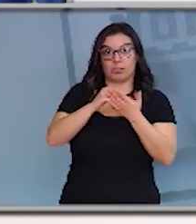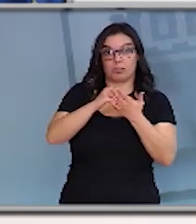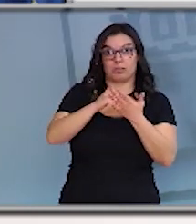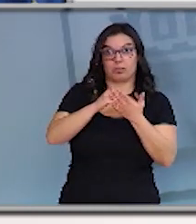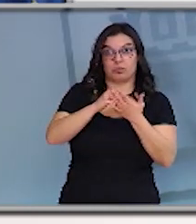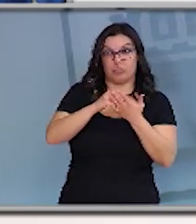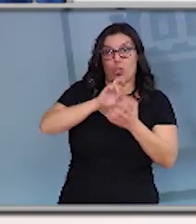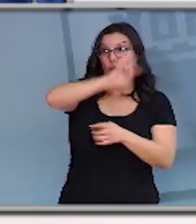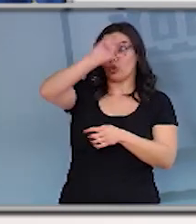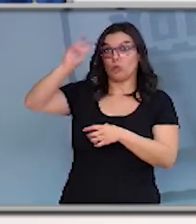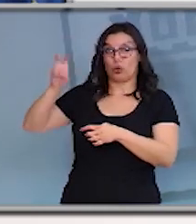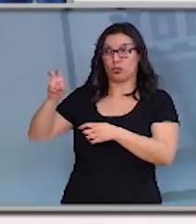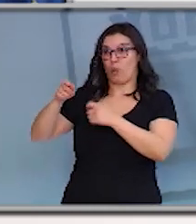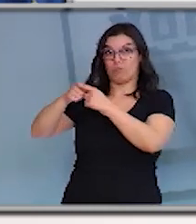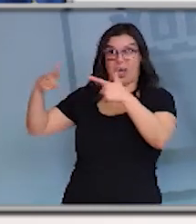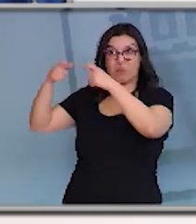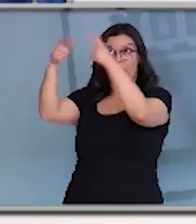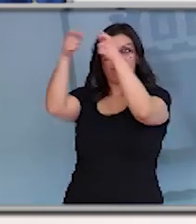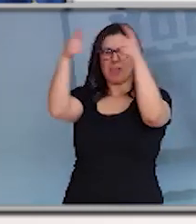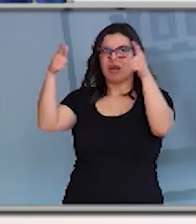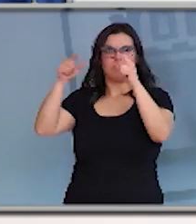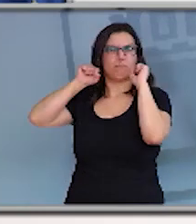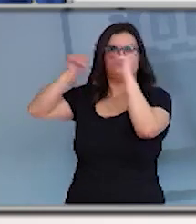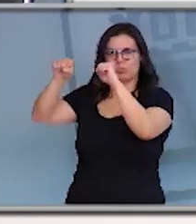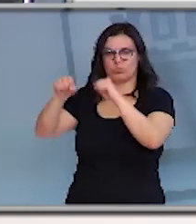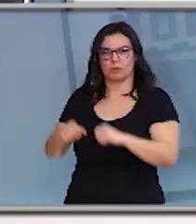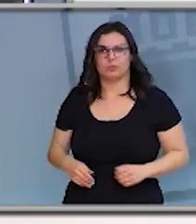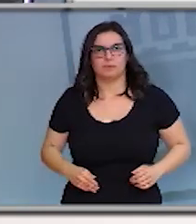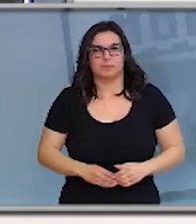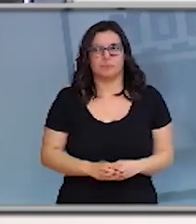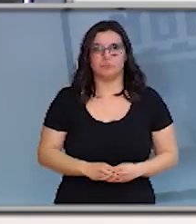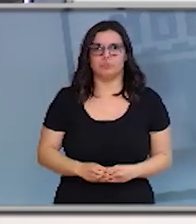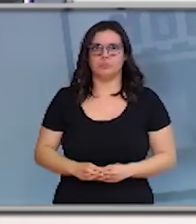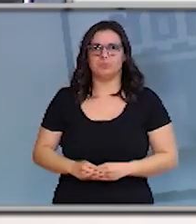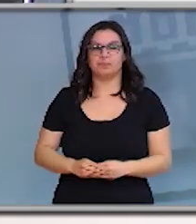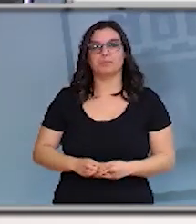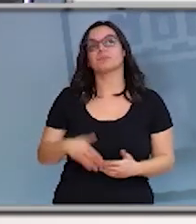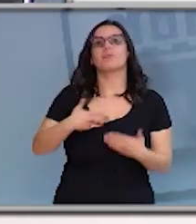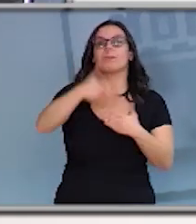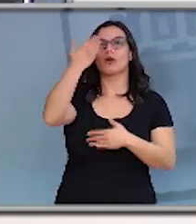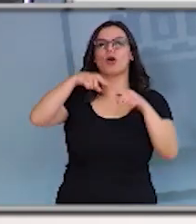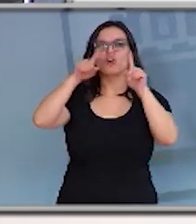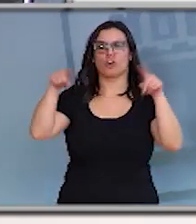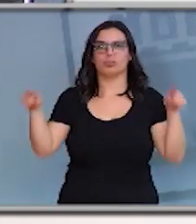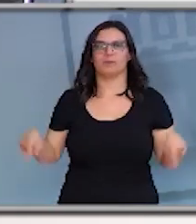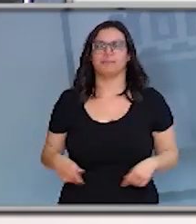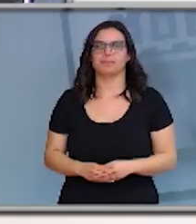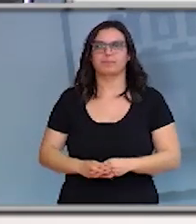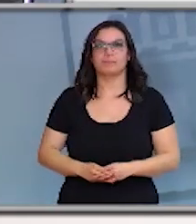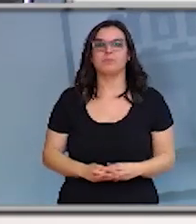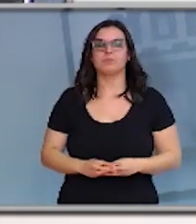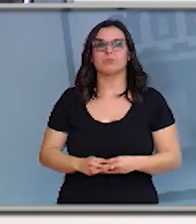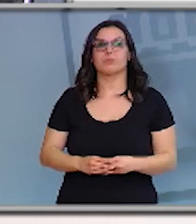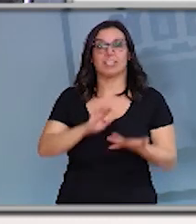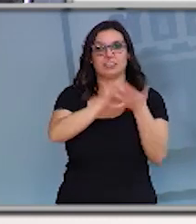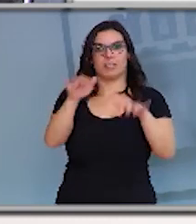son centros de difusión de enfermedades. Antonio Encinas, el norte de Castilla. Castilla y León es zona